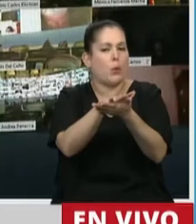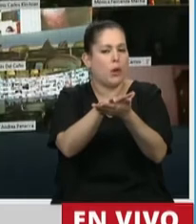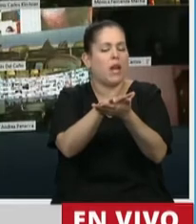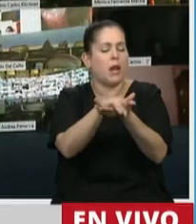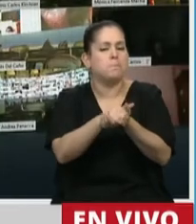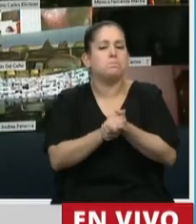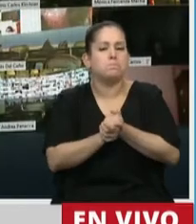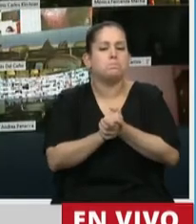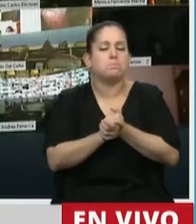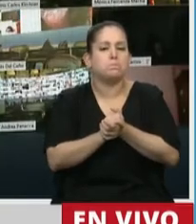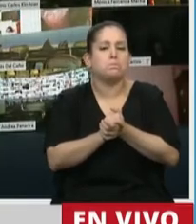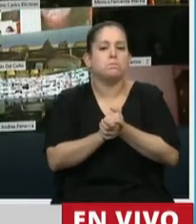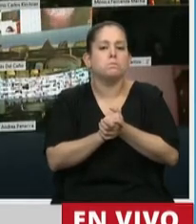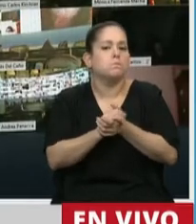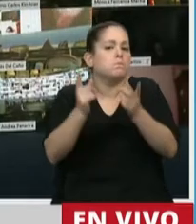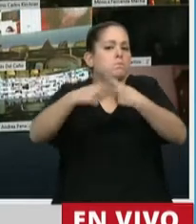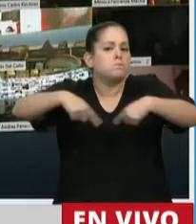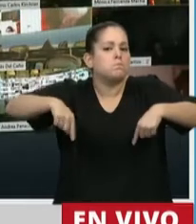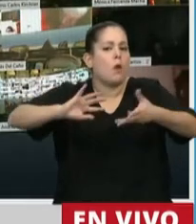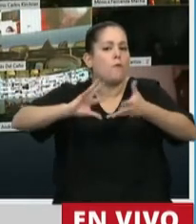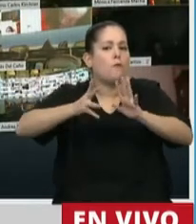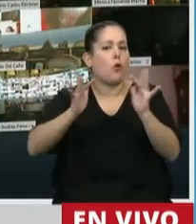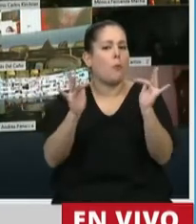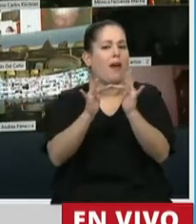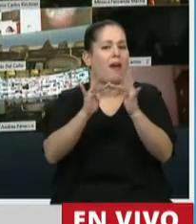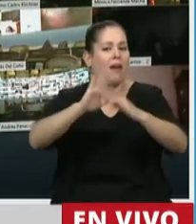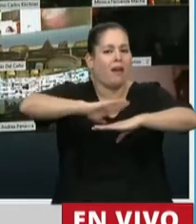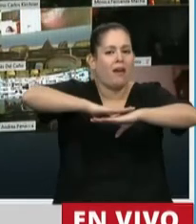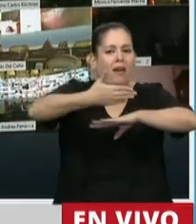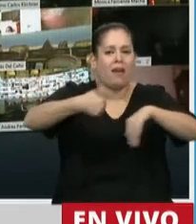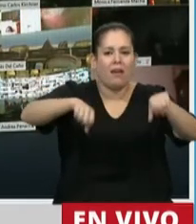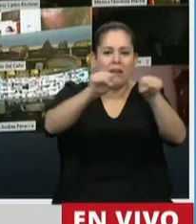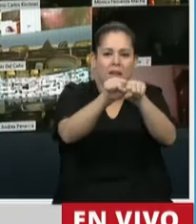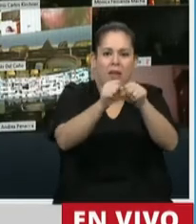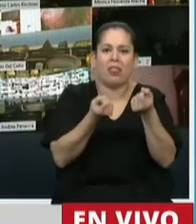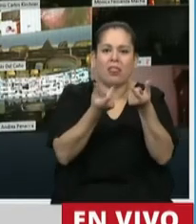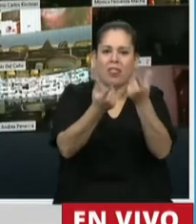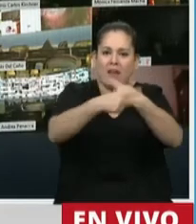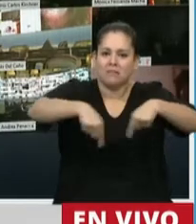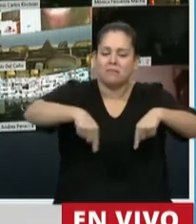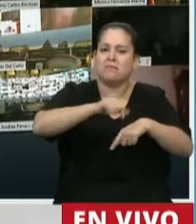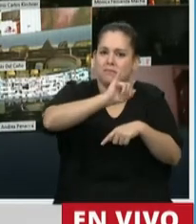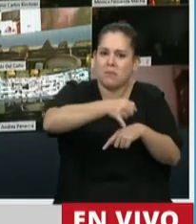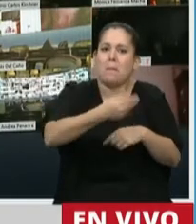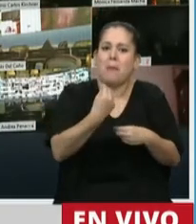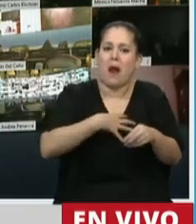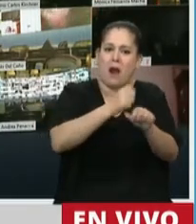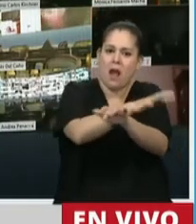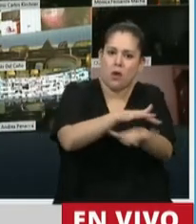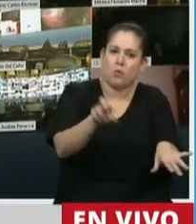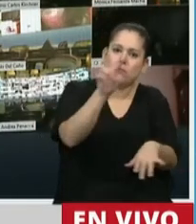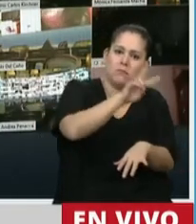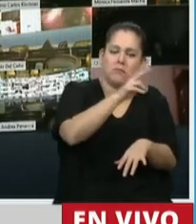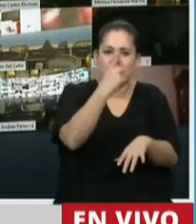los instrumentos tecnológicos y la conectividad no solamente para las alumnas y los alumnos,